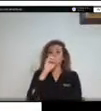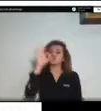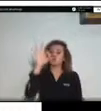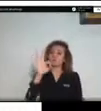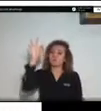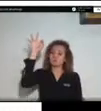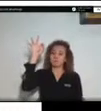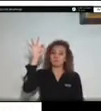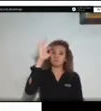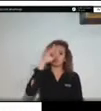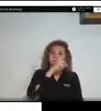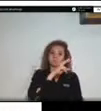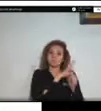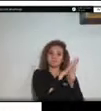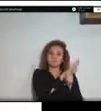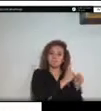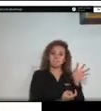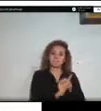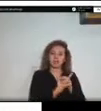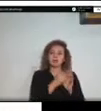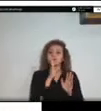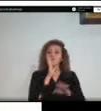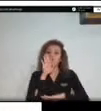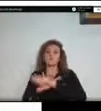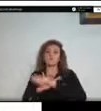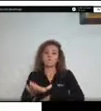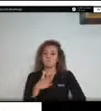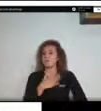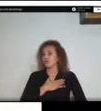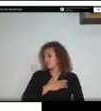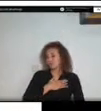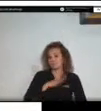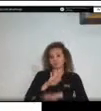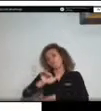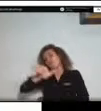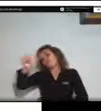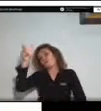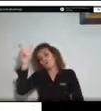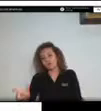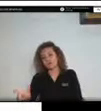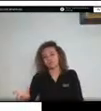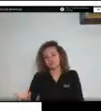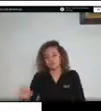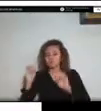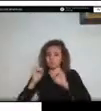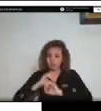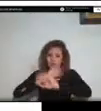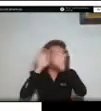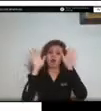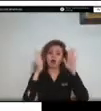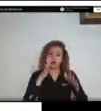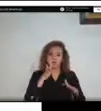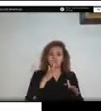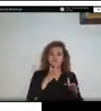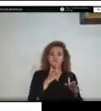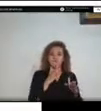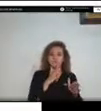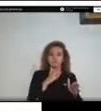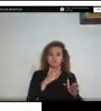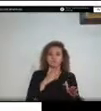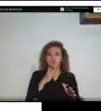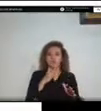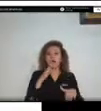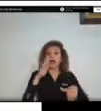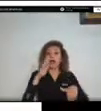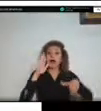están originados por terceros si bien es cierto eventualmente se pueden presentar pérdidas de contención asociadas a